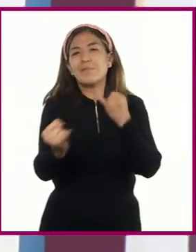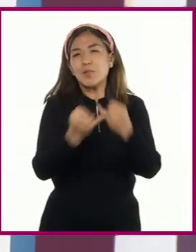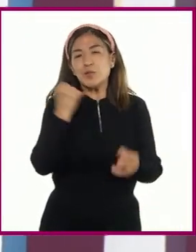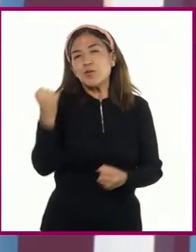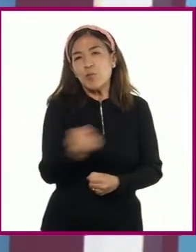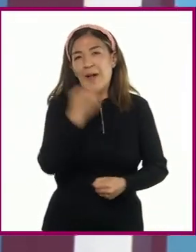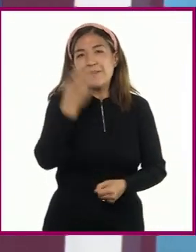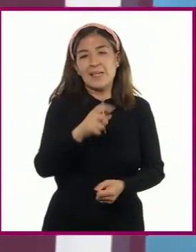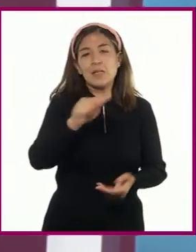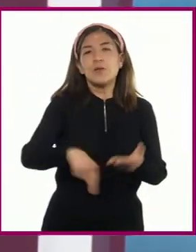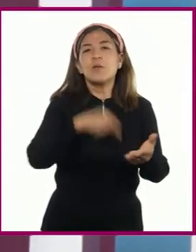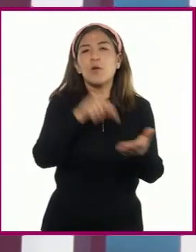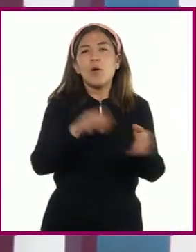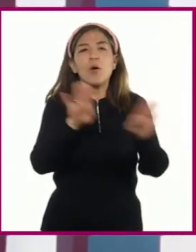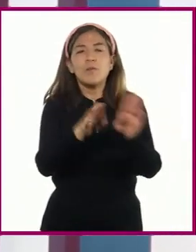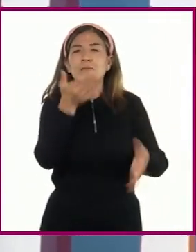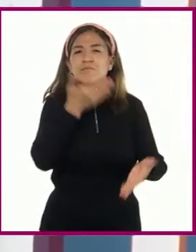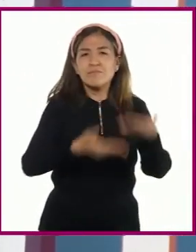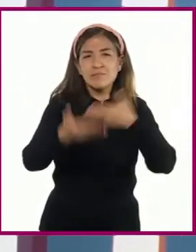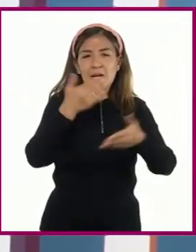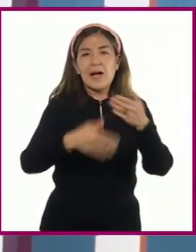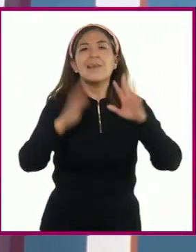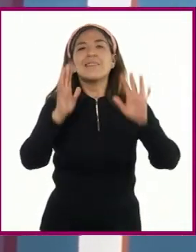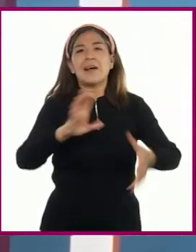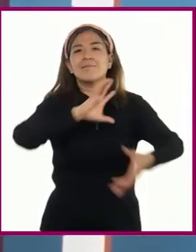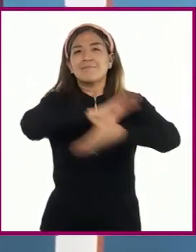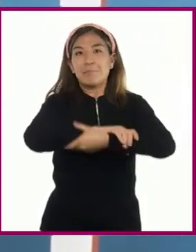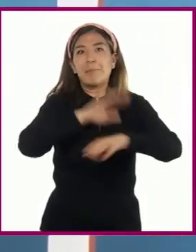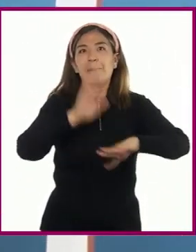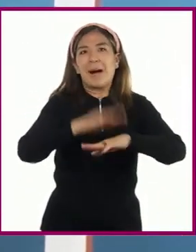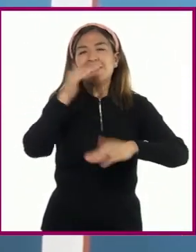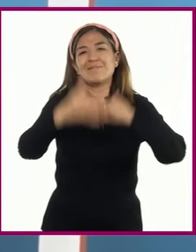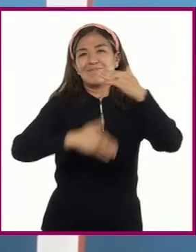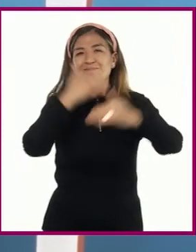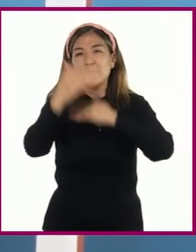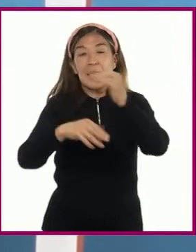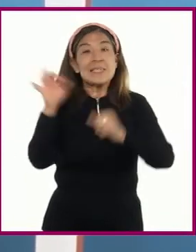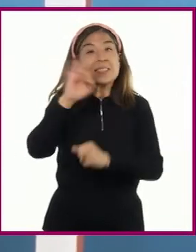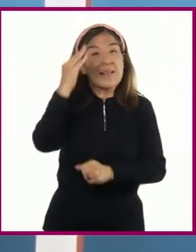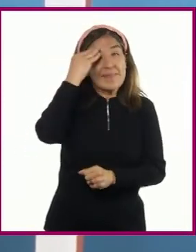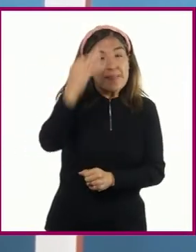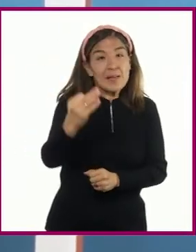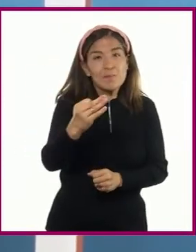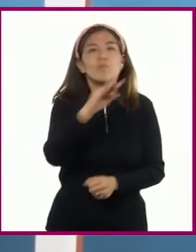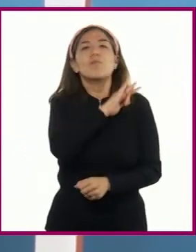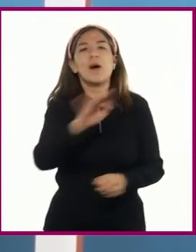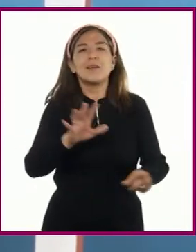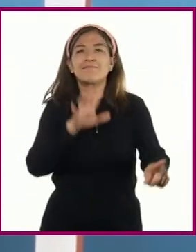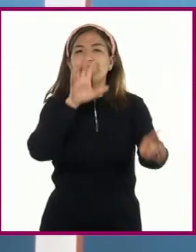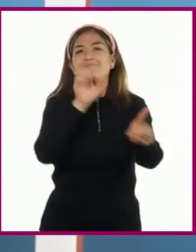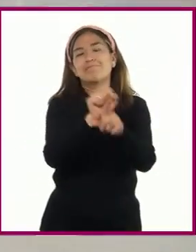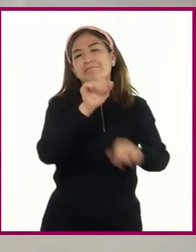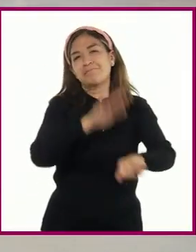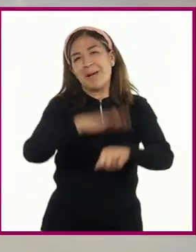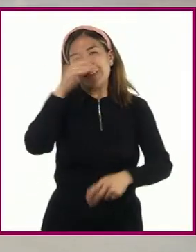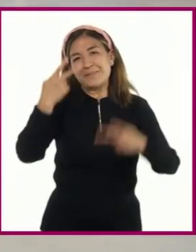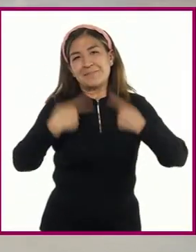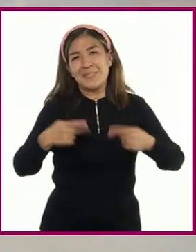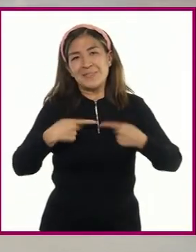este grupo de desmovilizados, los aliados ya suman decenas y con el tiempo podrán llegar a ser muchísimos más.